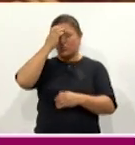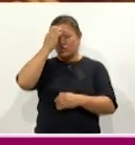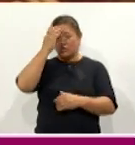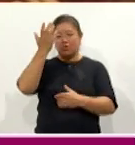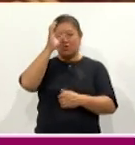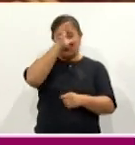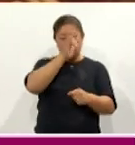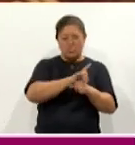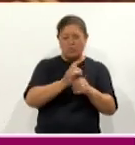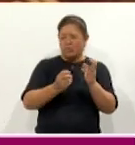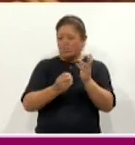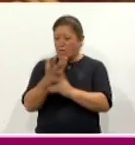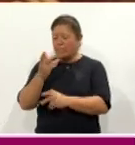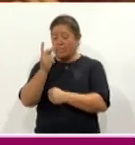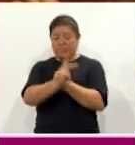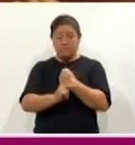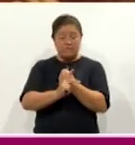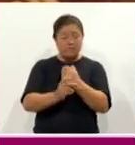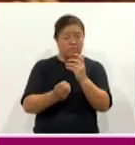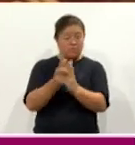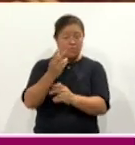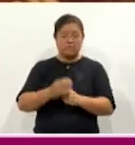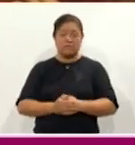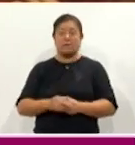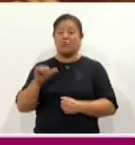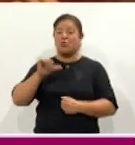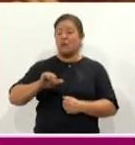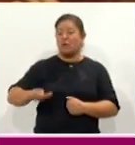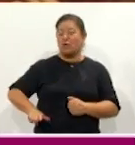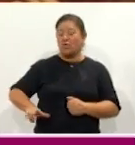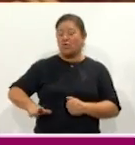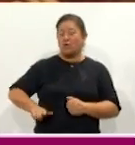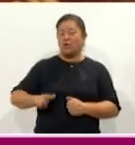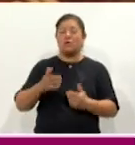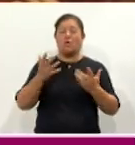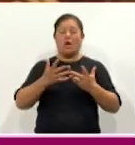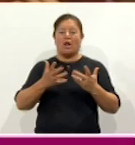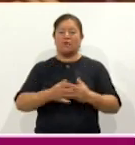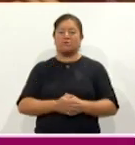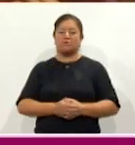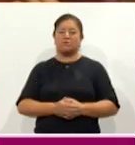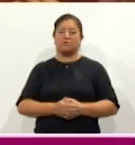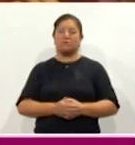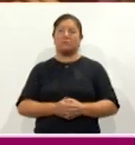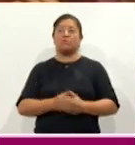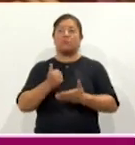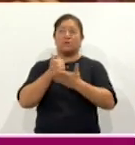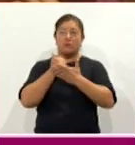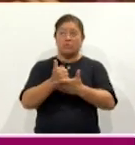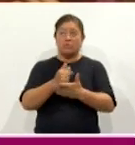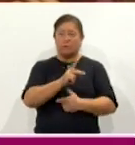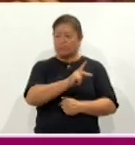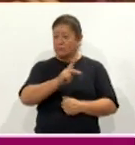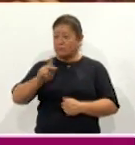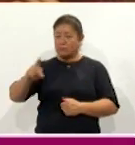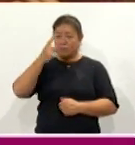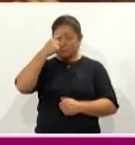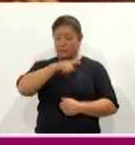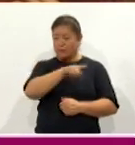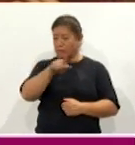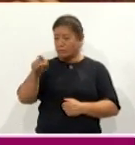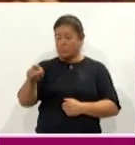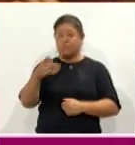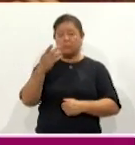nuevos países. Y que hoy el gobierno lo que hace es precisamente brindarles las facilidades para que ustedes